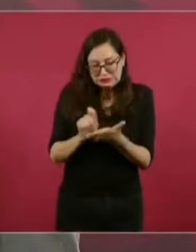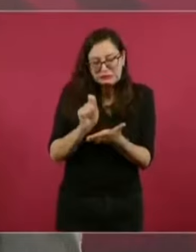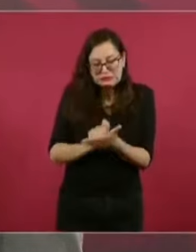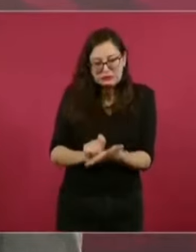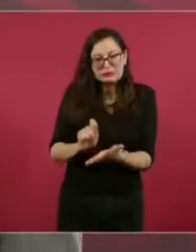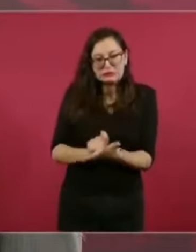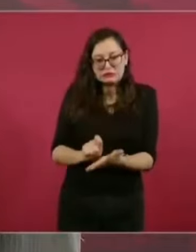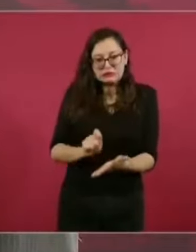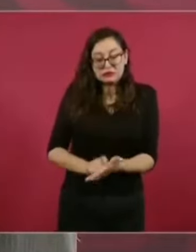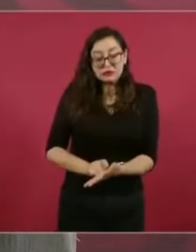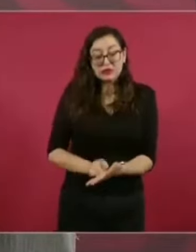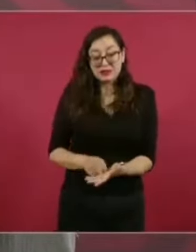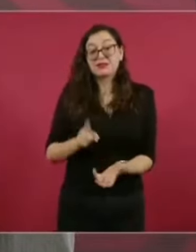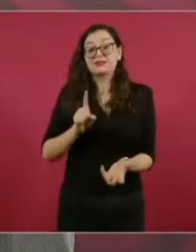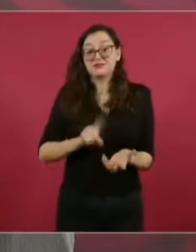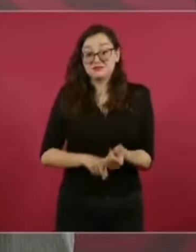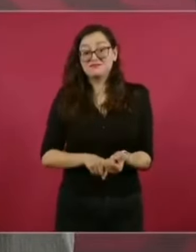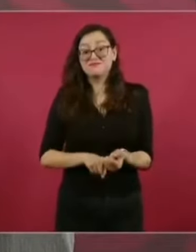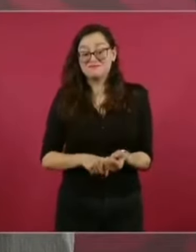entre otras cosas,